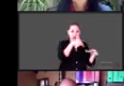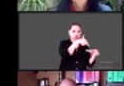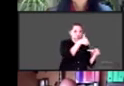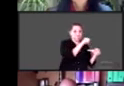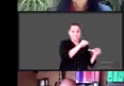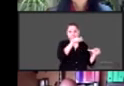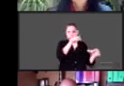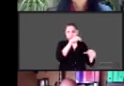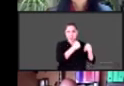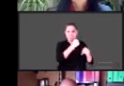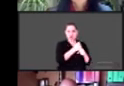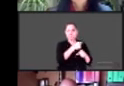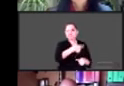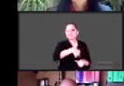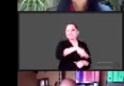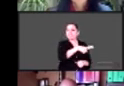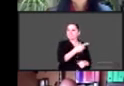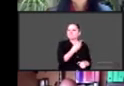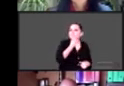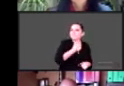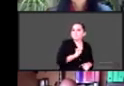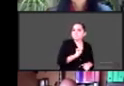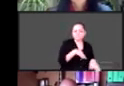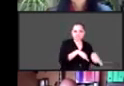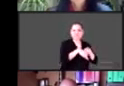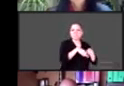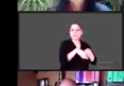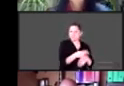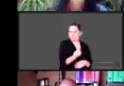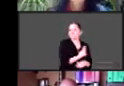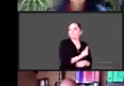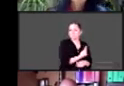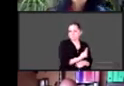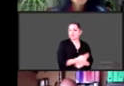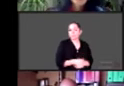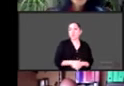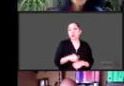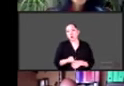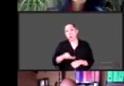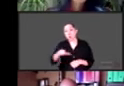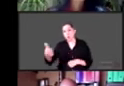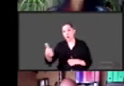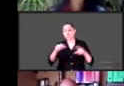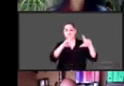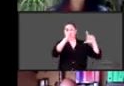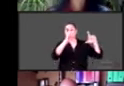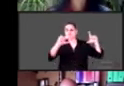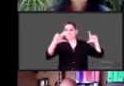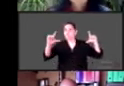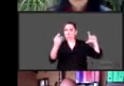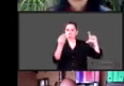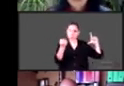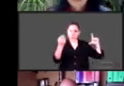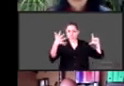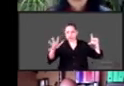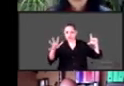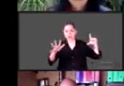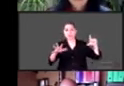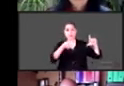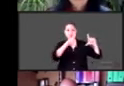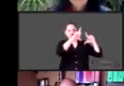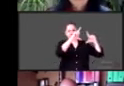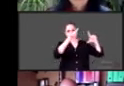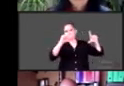trabajar. Cuando lo comparamos con el noveno o el décimo decil, pues esta cifra se contrae hasta tres veces.